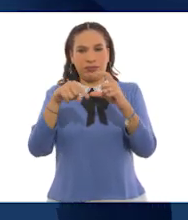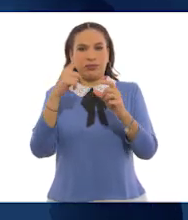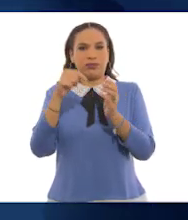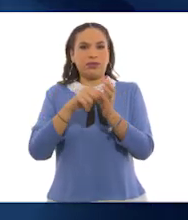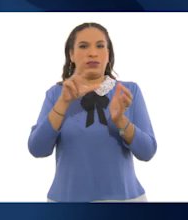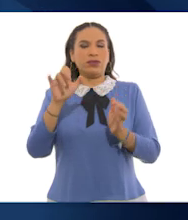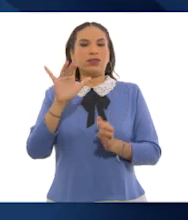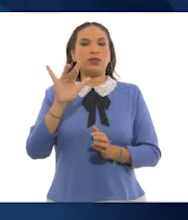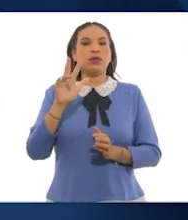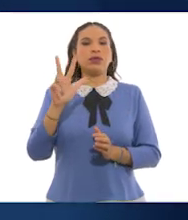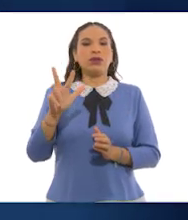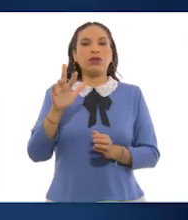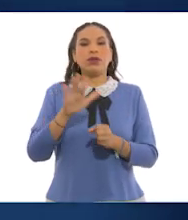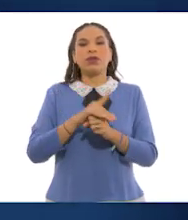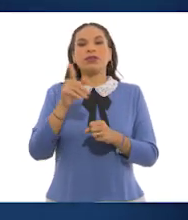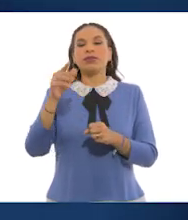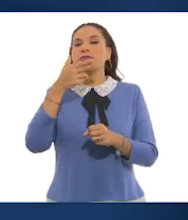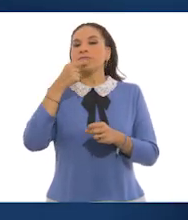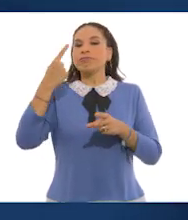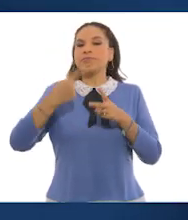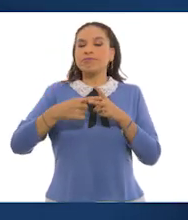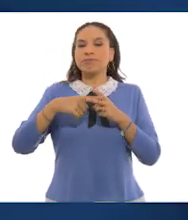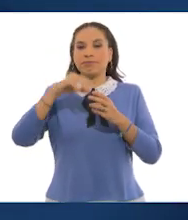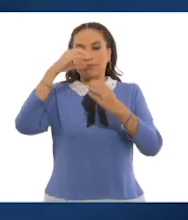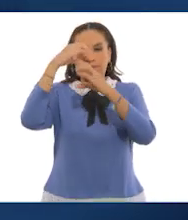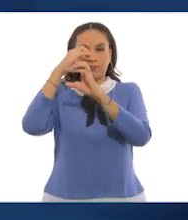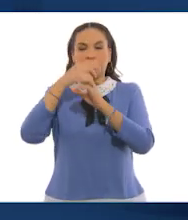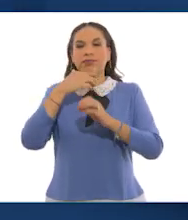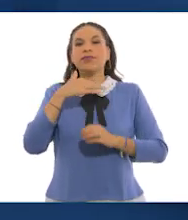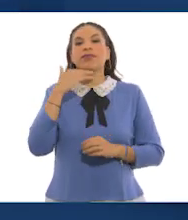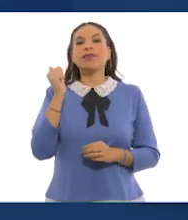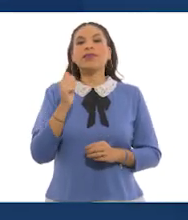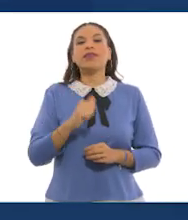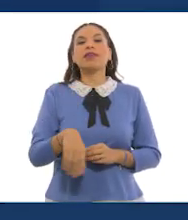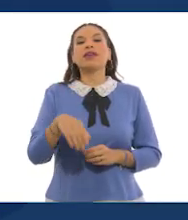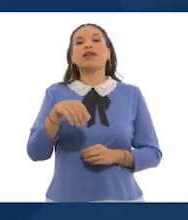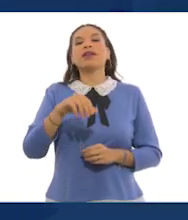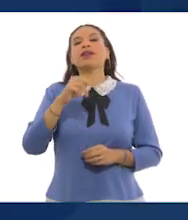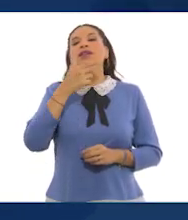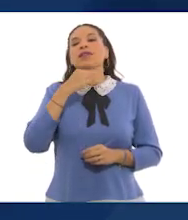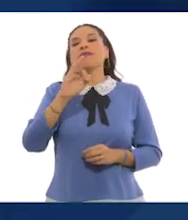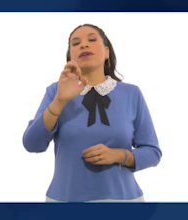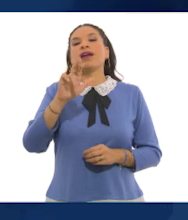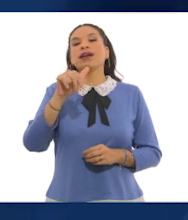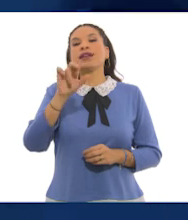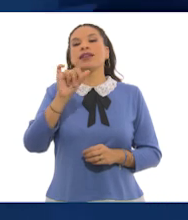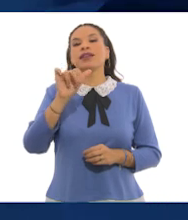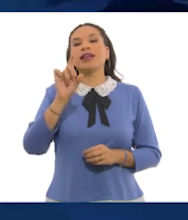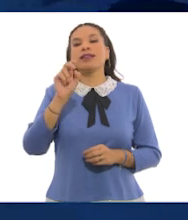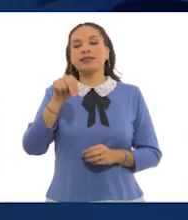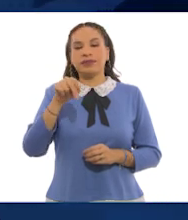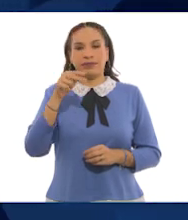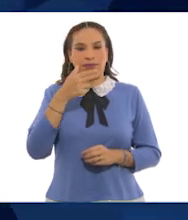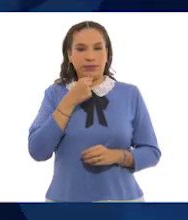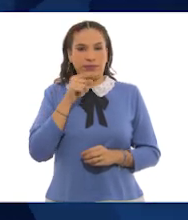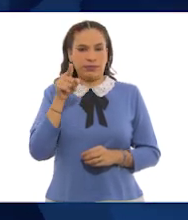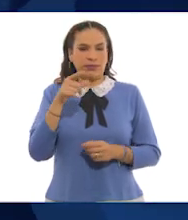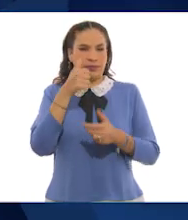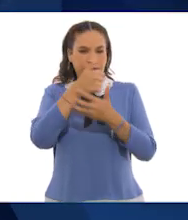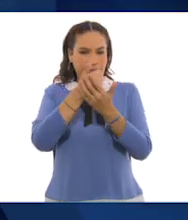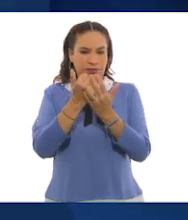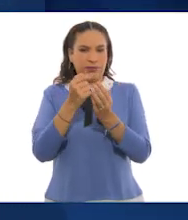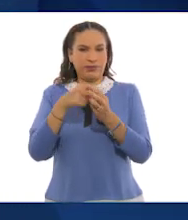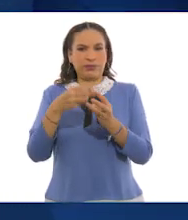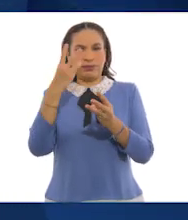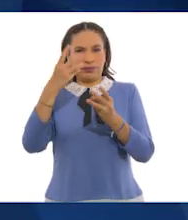1858 por el matemático y astrónomo alemán August Ferdinand Moebius. Cada una de